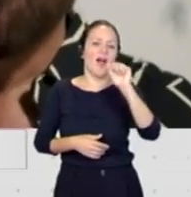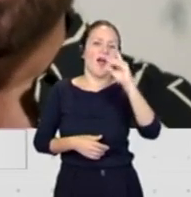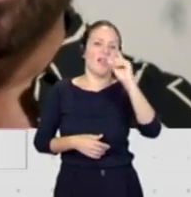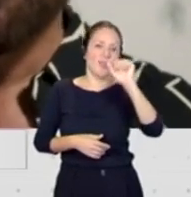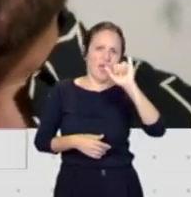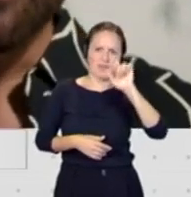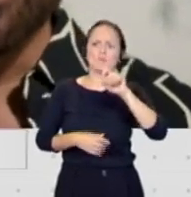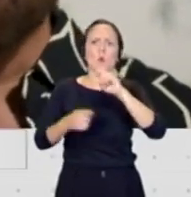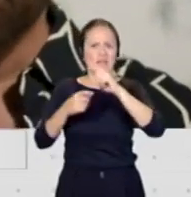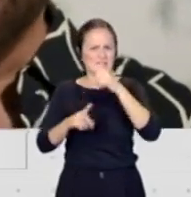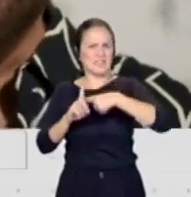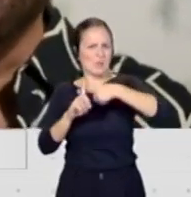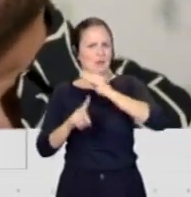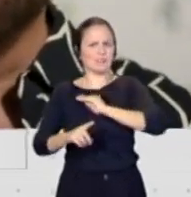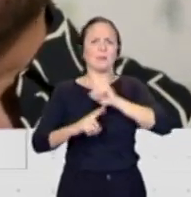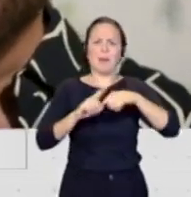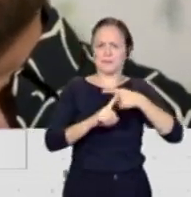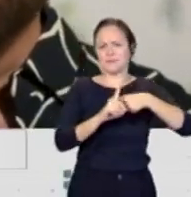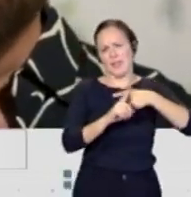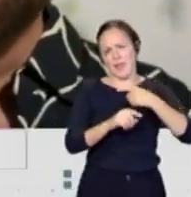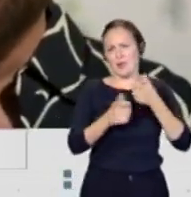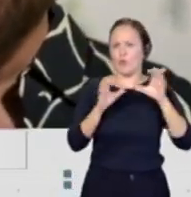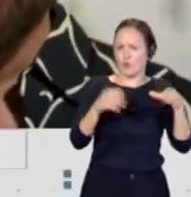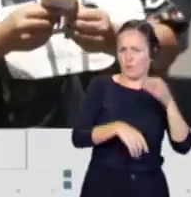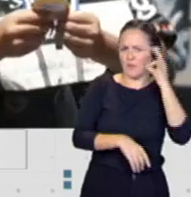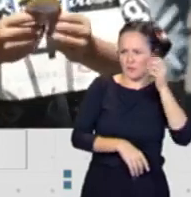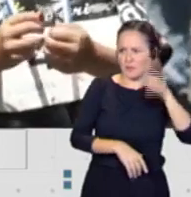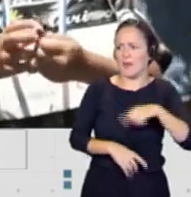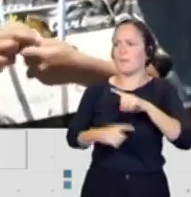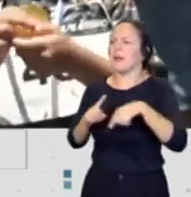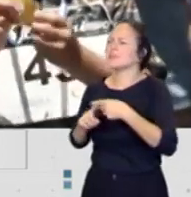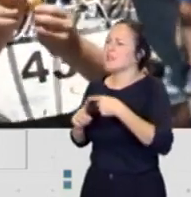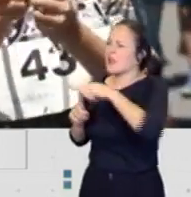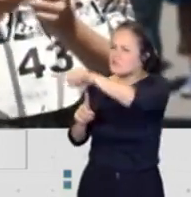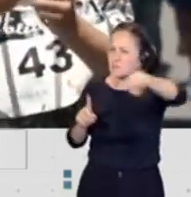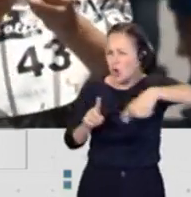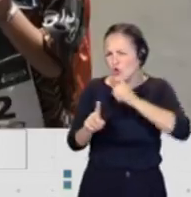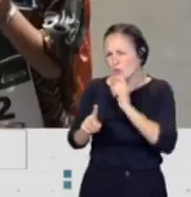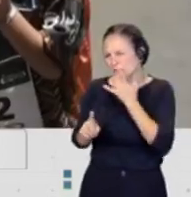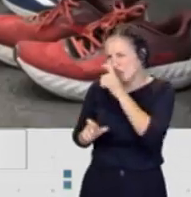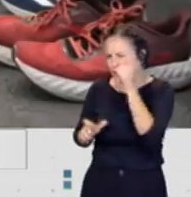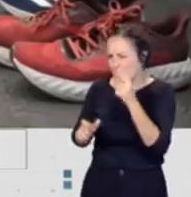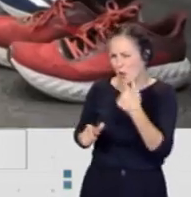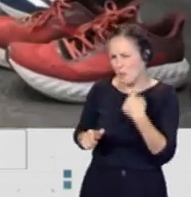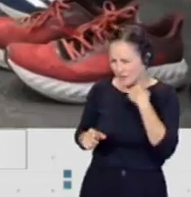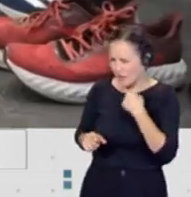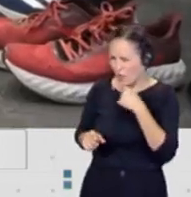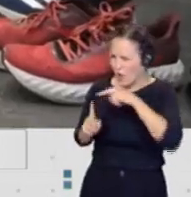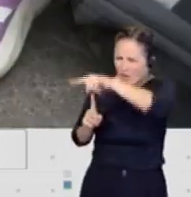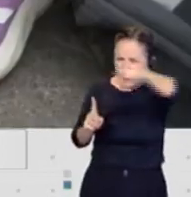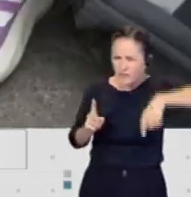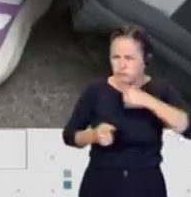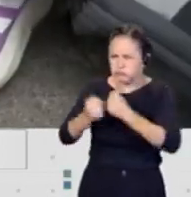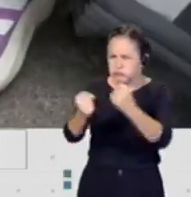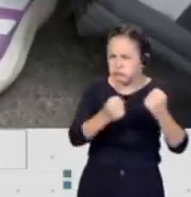gran nivel y también en el femenino. Que repitamos recorrido para los que están un poco perdidos o no saben, por dónde vamos a poder disfrutar de esos